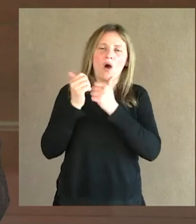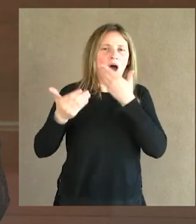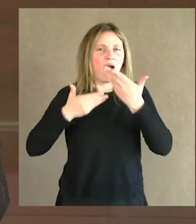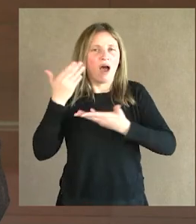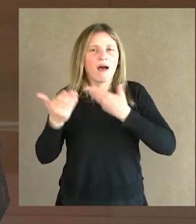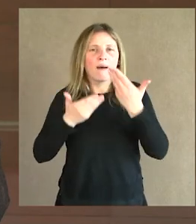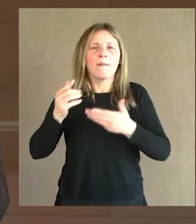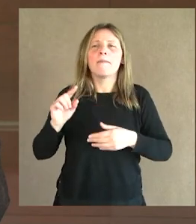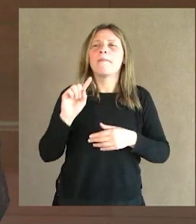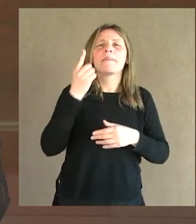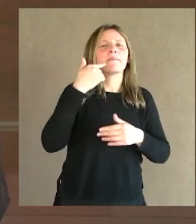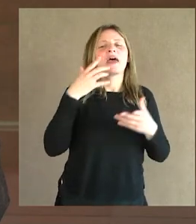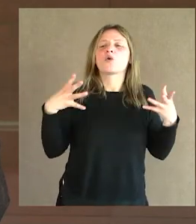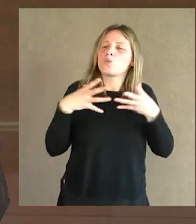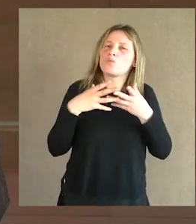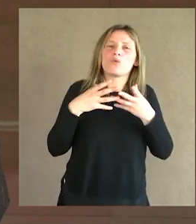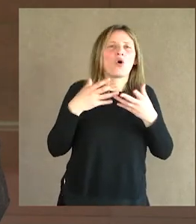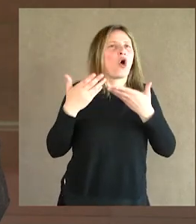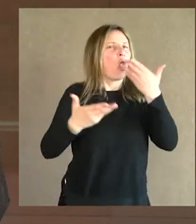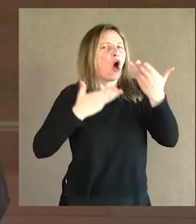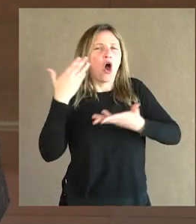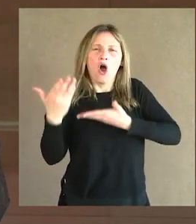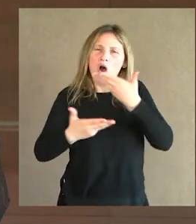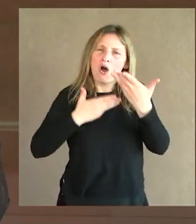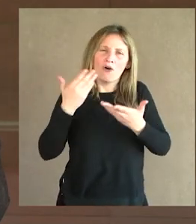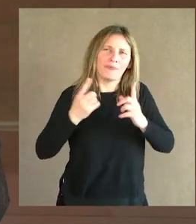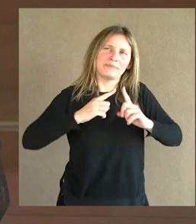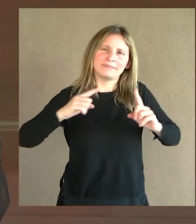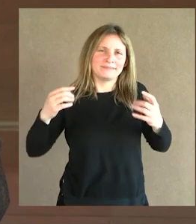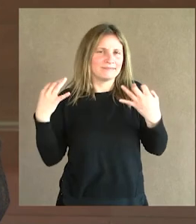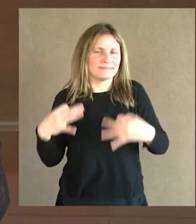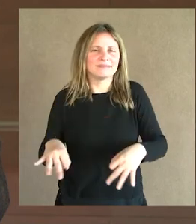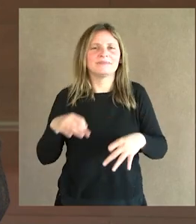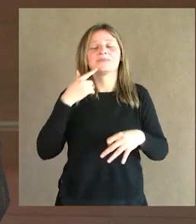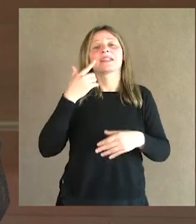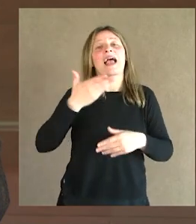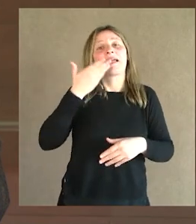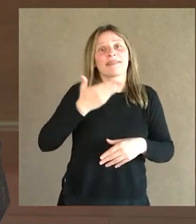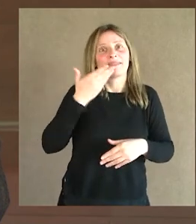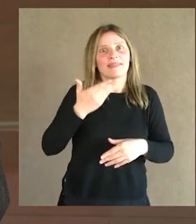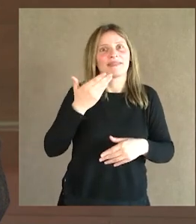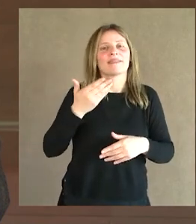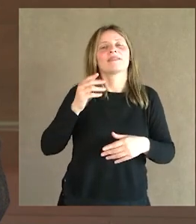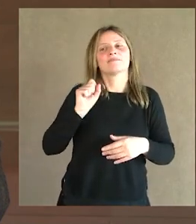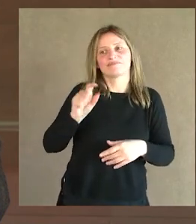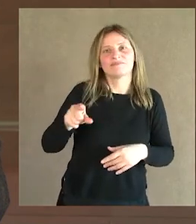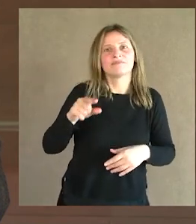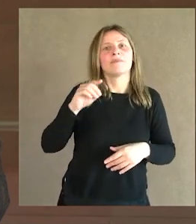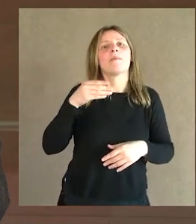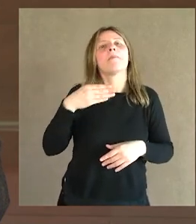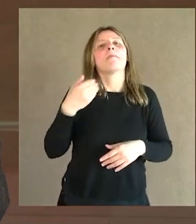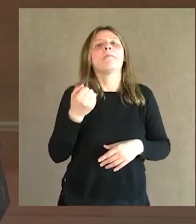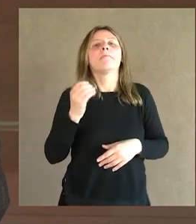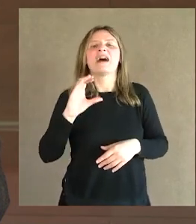por el primer gran coral, que es un coral hermoso y de gran extensión. Las cantatas de Bach, por naturaleza, son